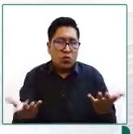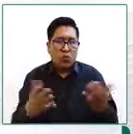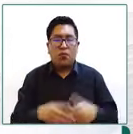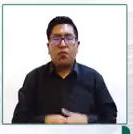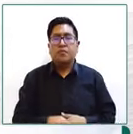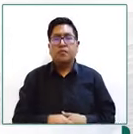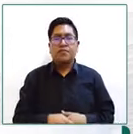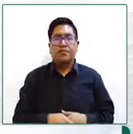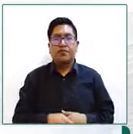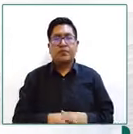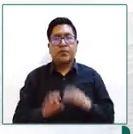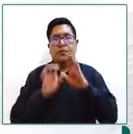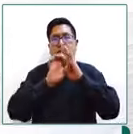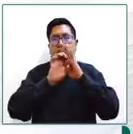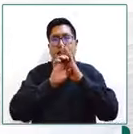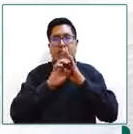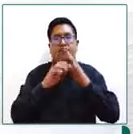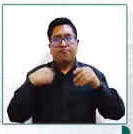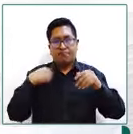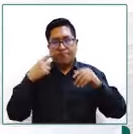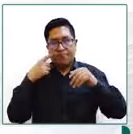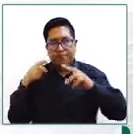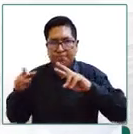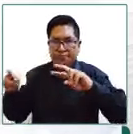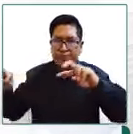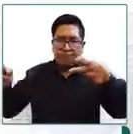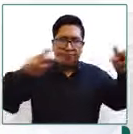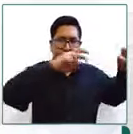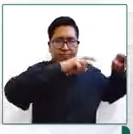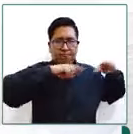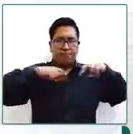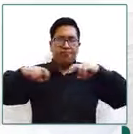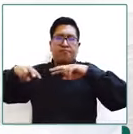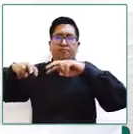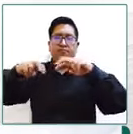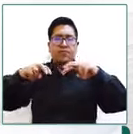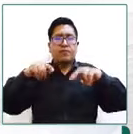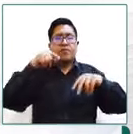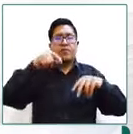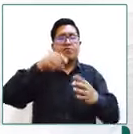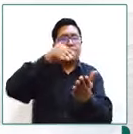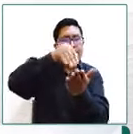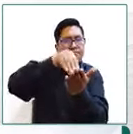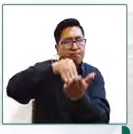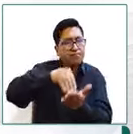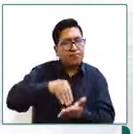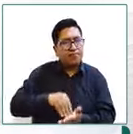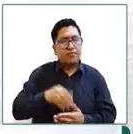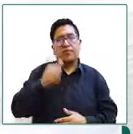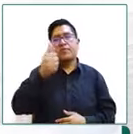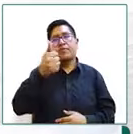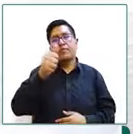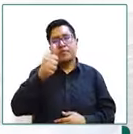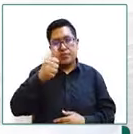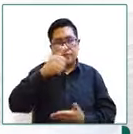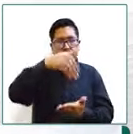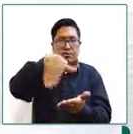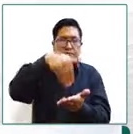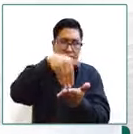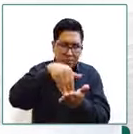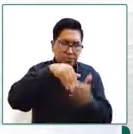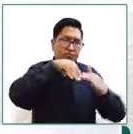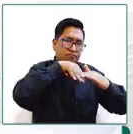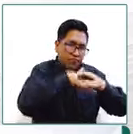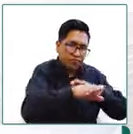de la investigación defensorial que básicamente son los 10 centros de acogimiento